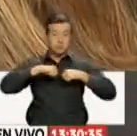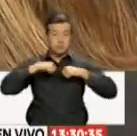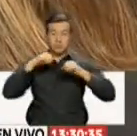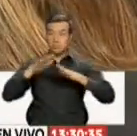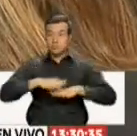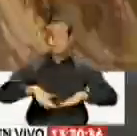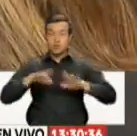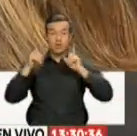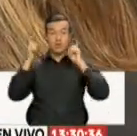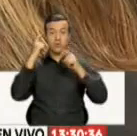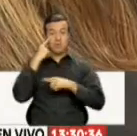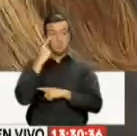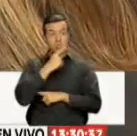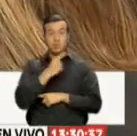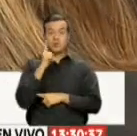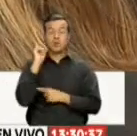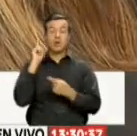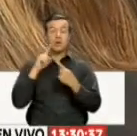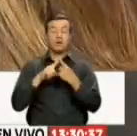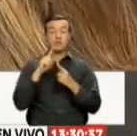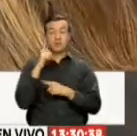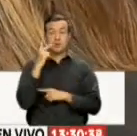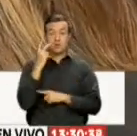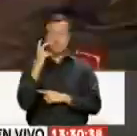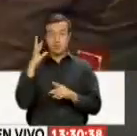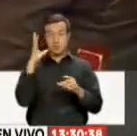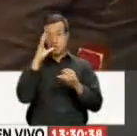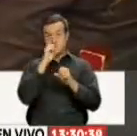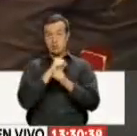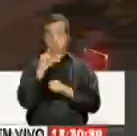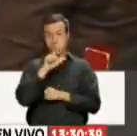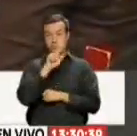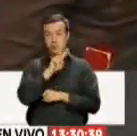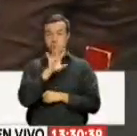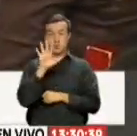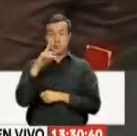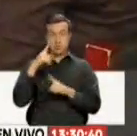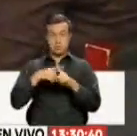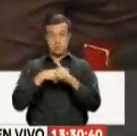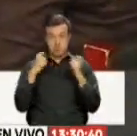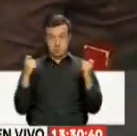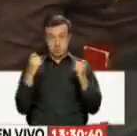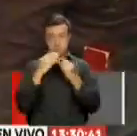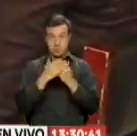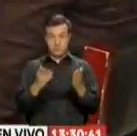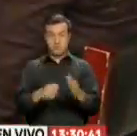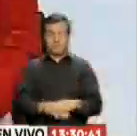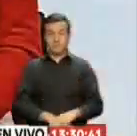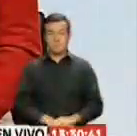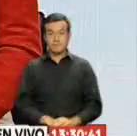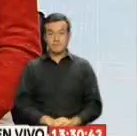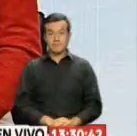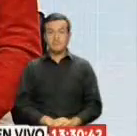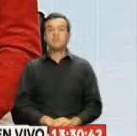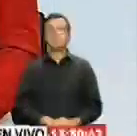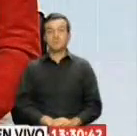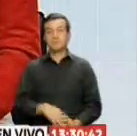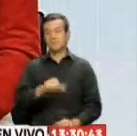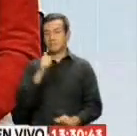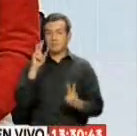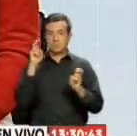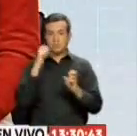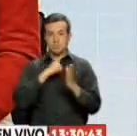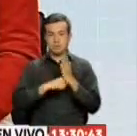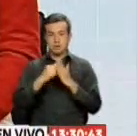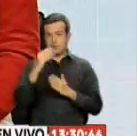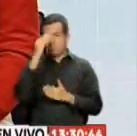operativos De control Que se extenderán Hasta las 12 horas Del lunes 25 de marzo Valeria Villarroel Telediario En otro tema El